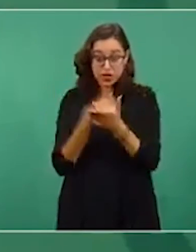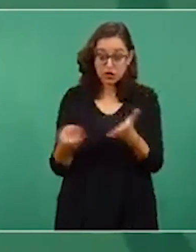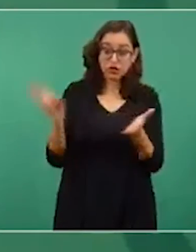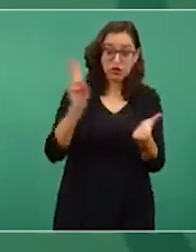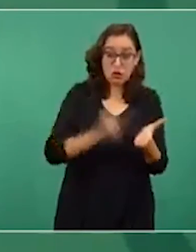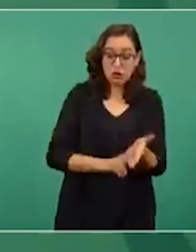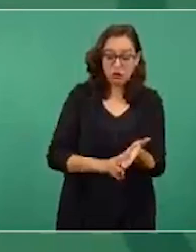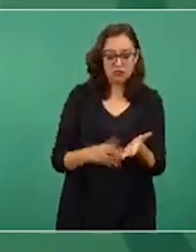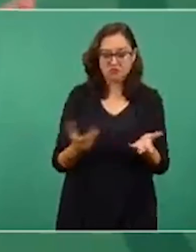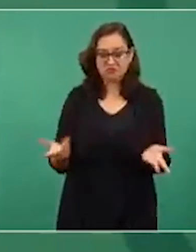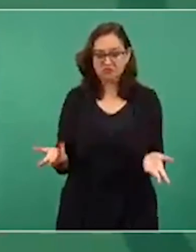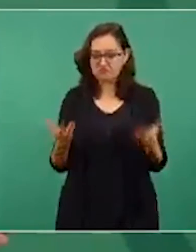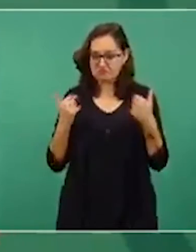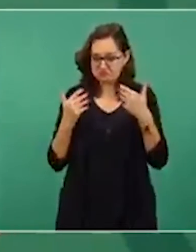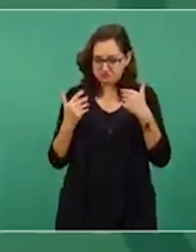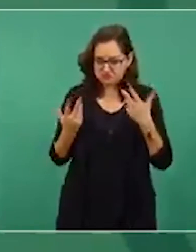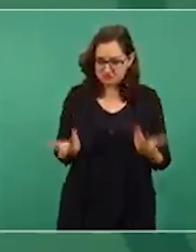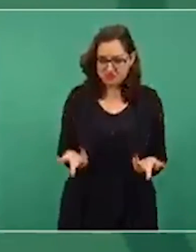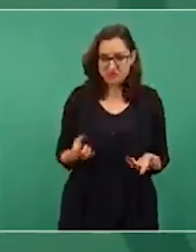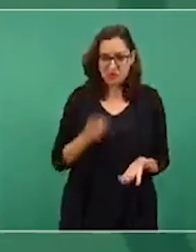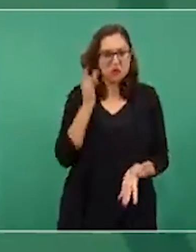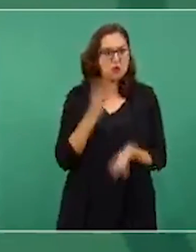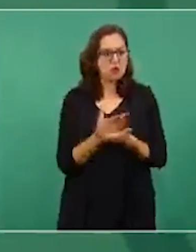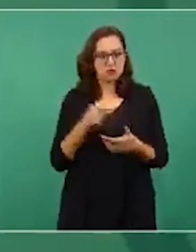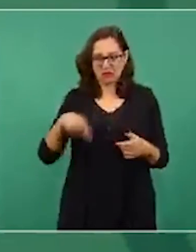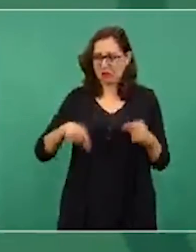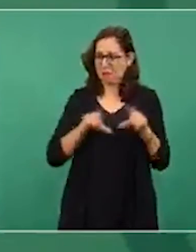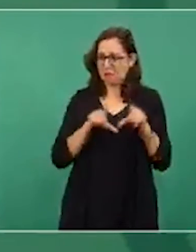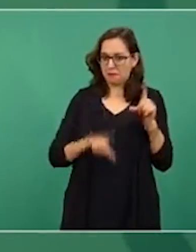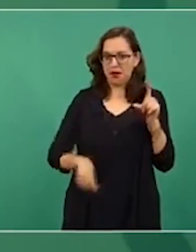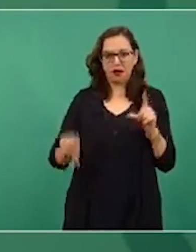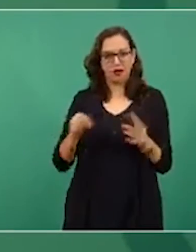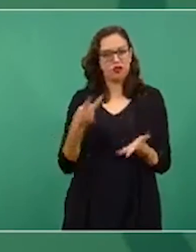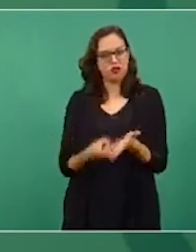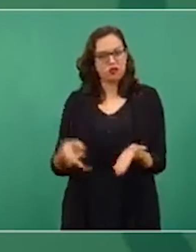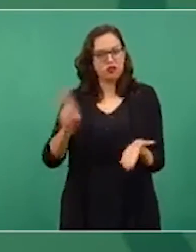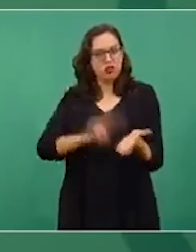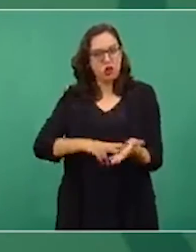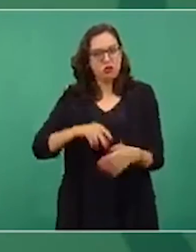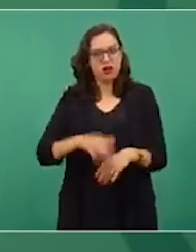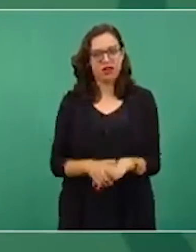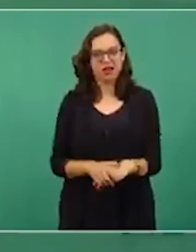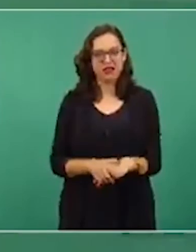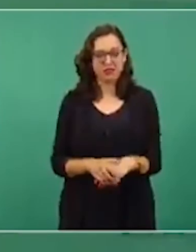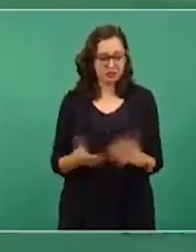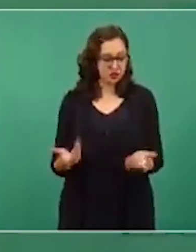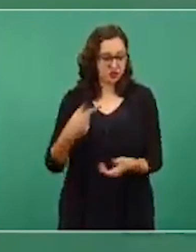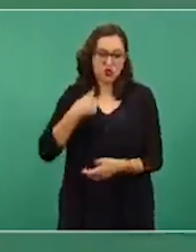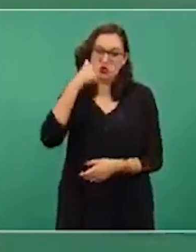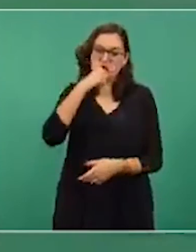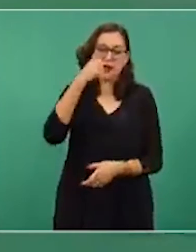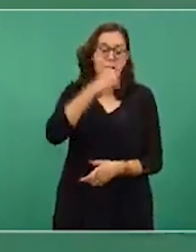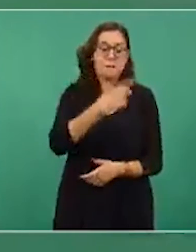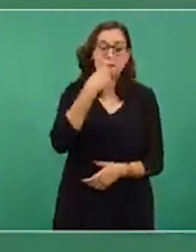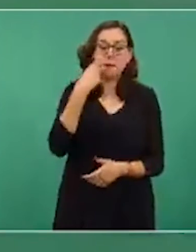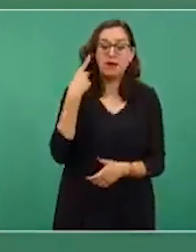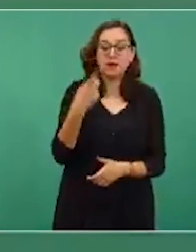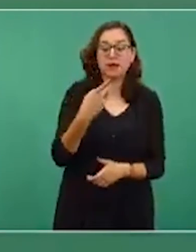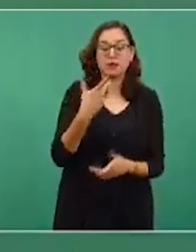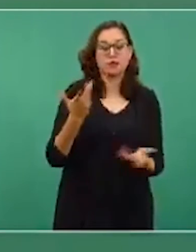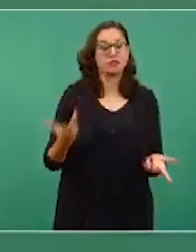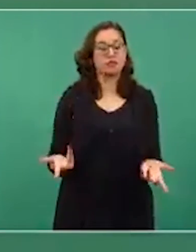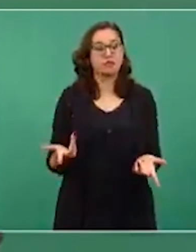ejemplo de que no hay en ningún país,